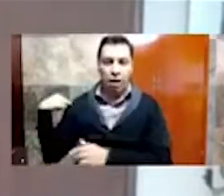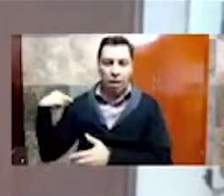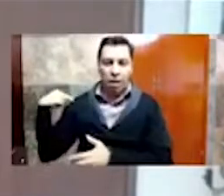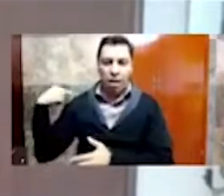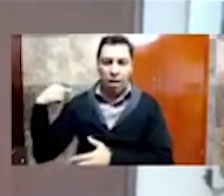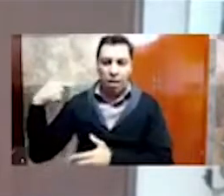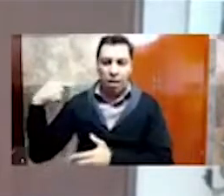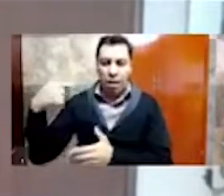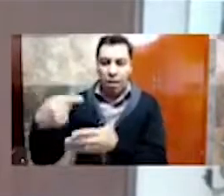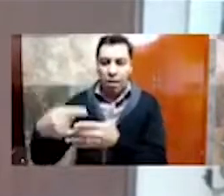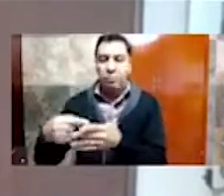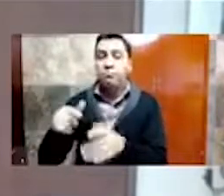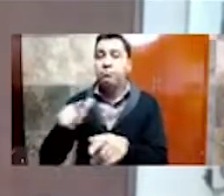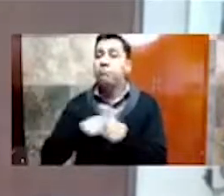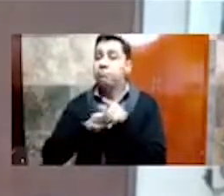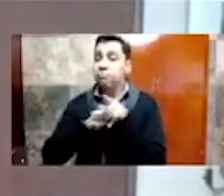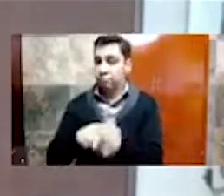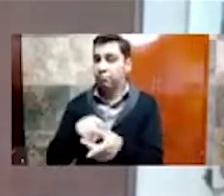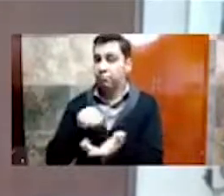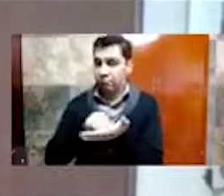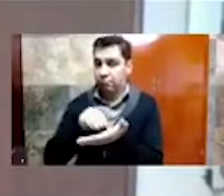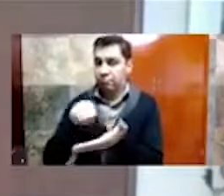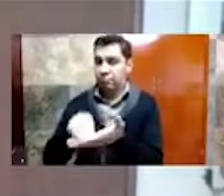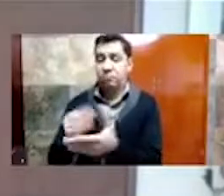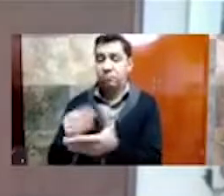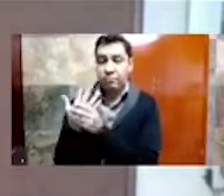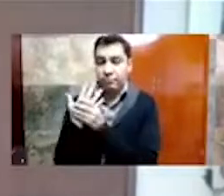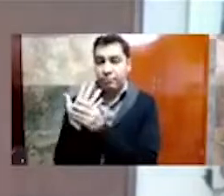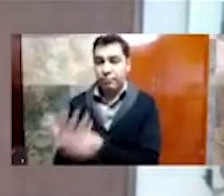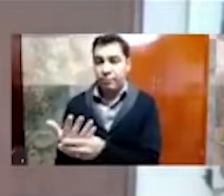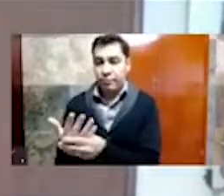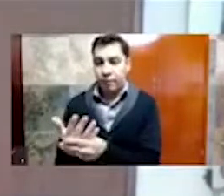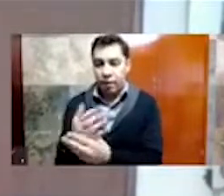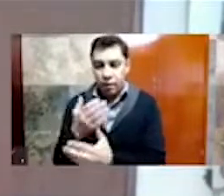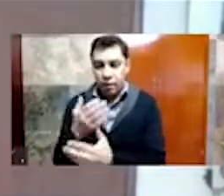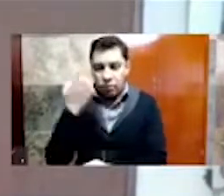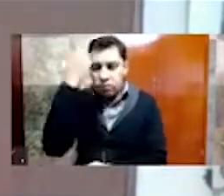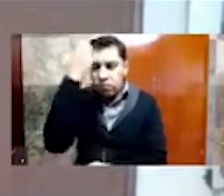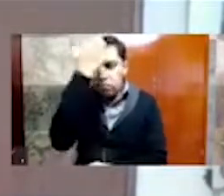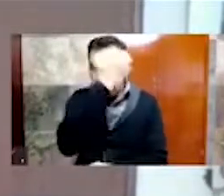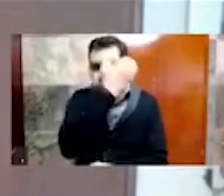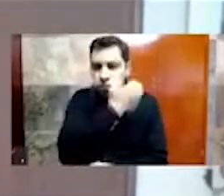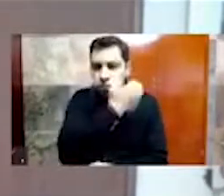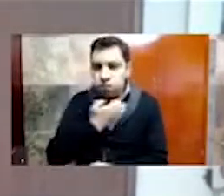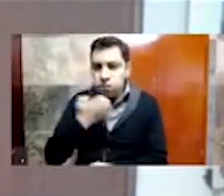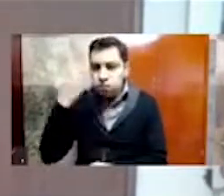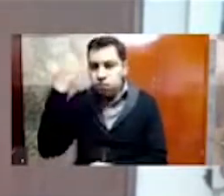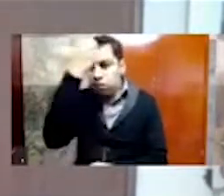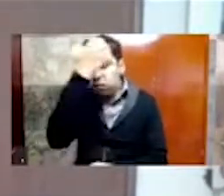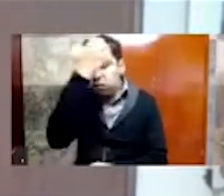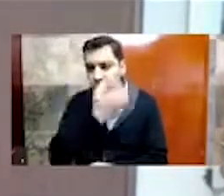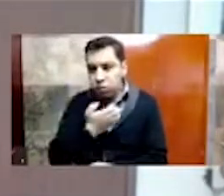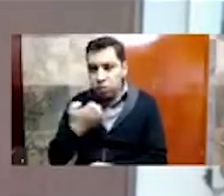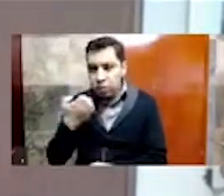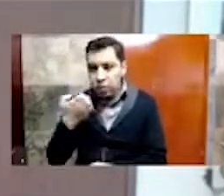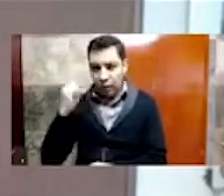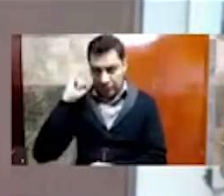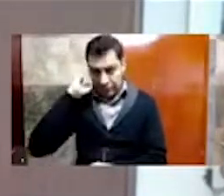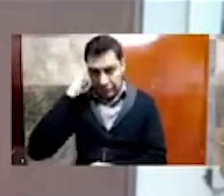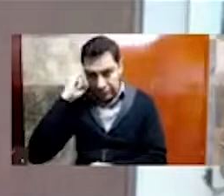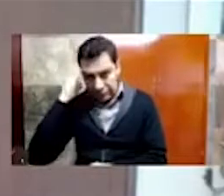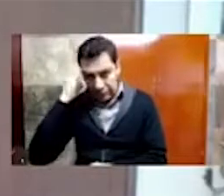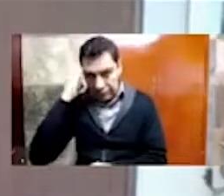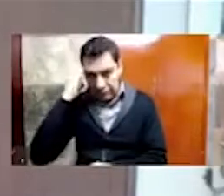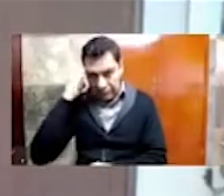prevalecen. Y él decía que el examen sereno del encuentro de estos dos mundos, el indígena y el hispánico,